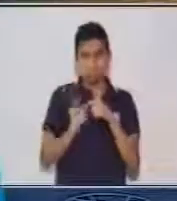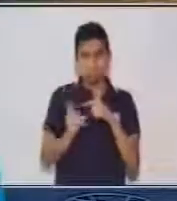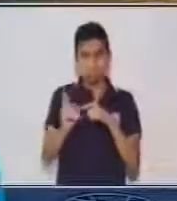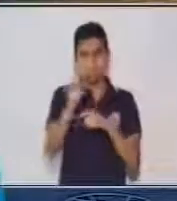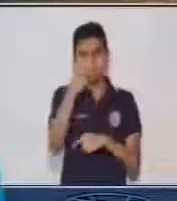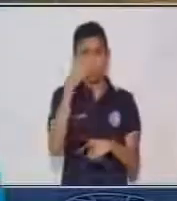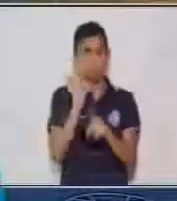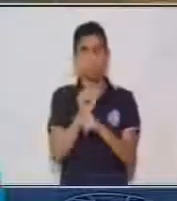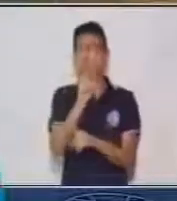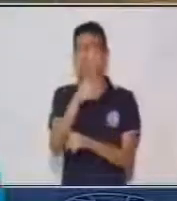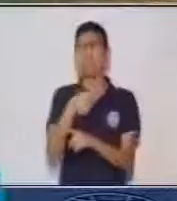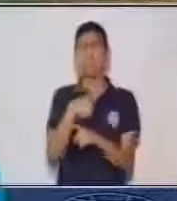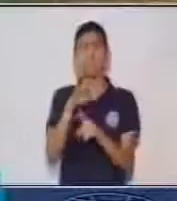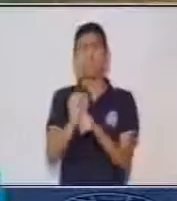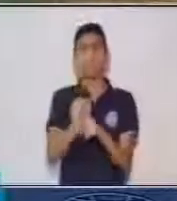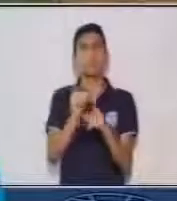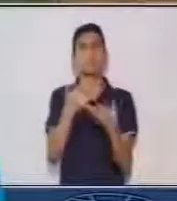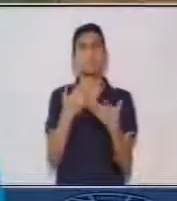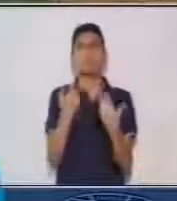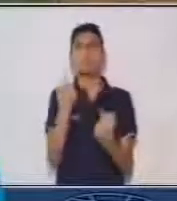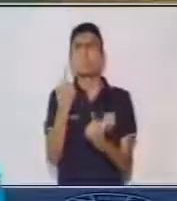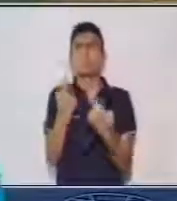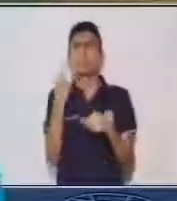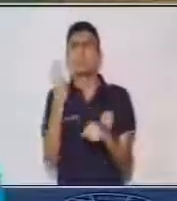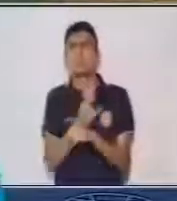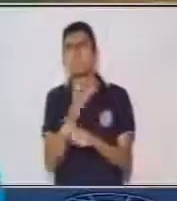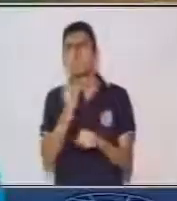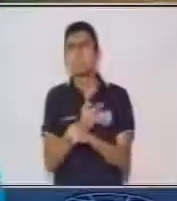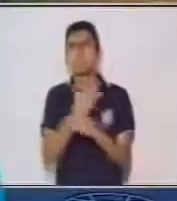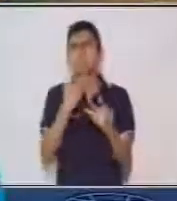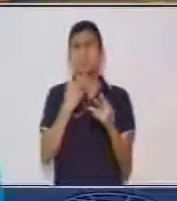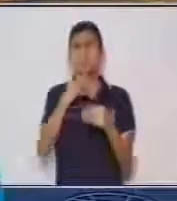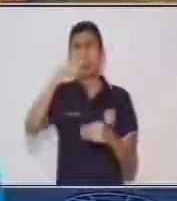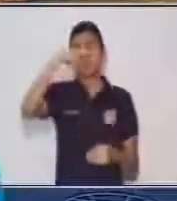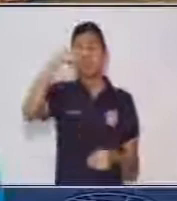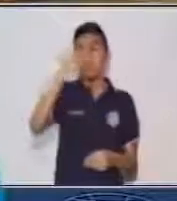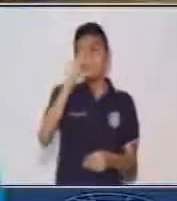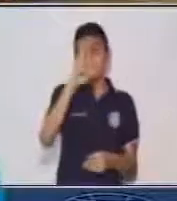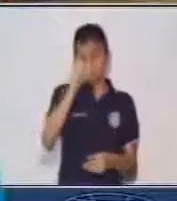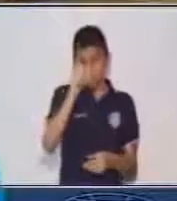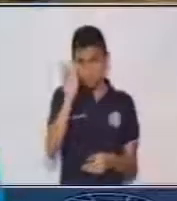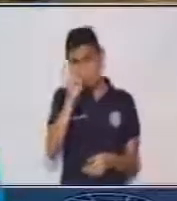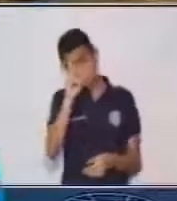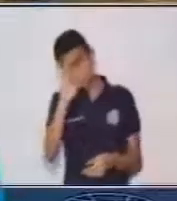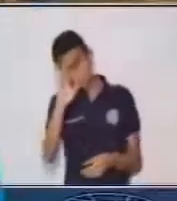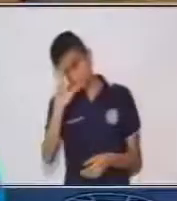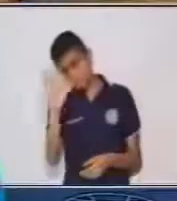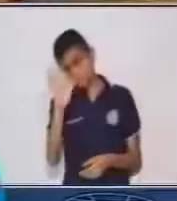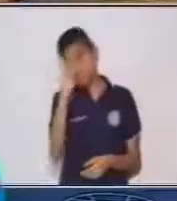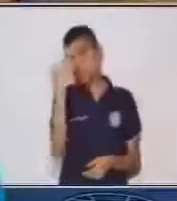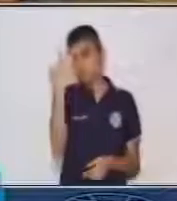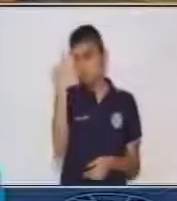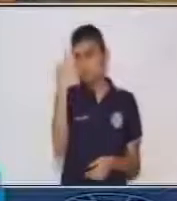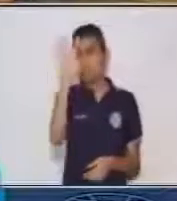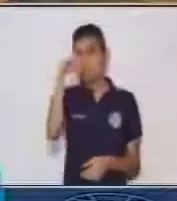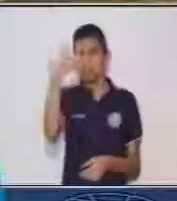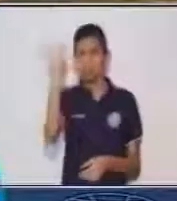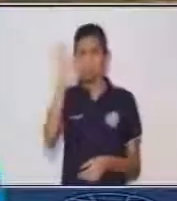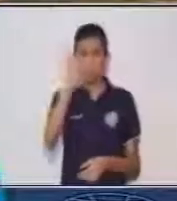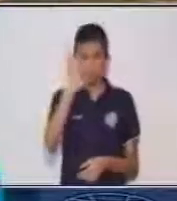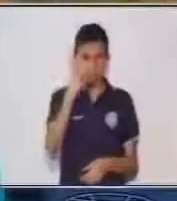te das cuenta, ¿qué tabla estamos aplicando acá? La tabla del 3. Excelente. Muy bien.